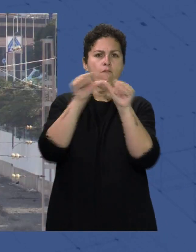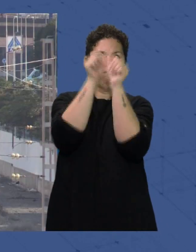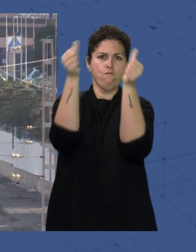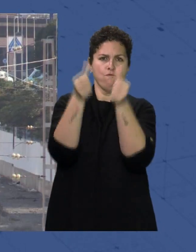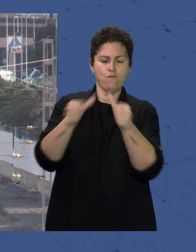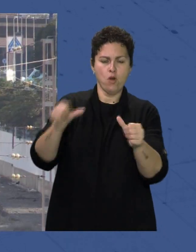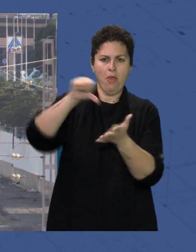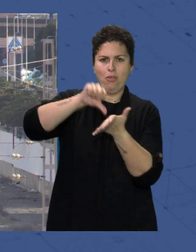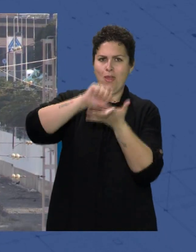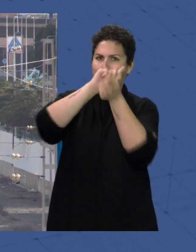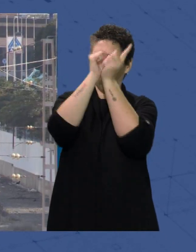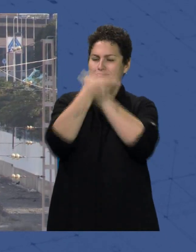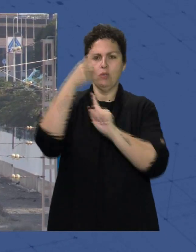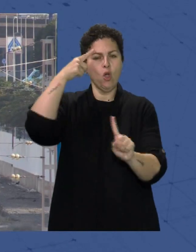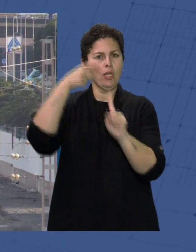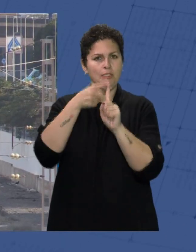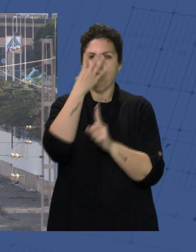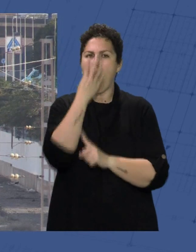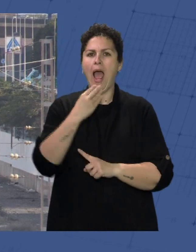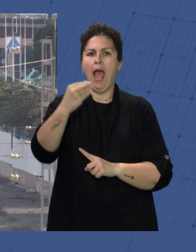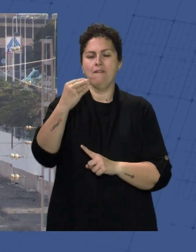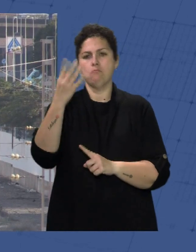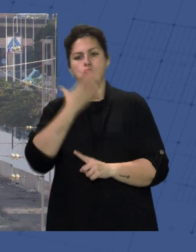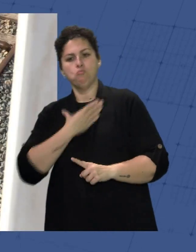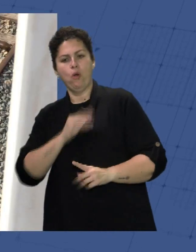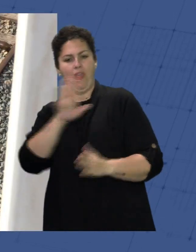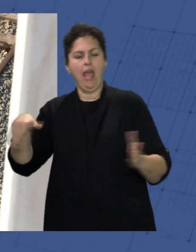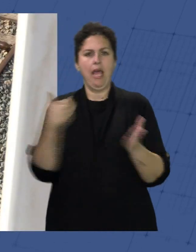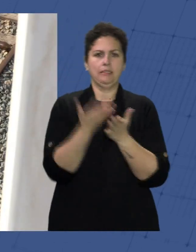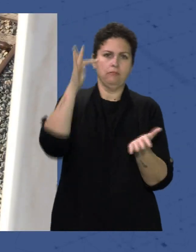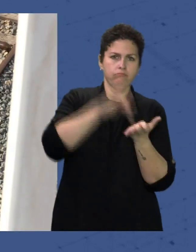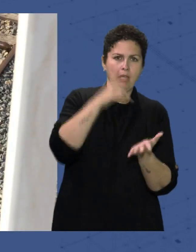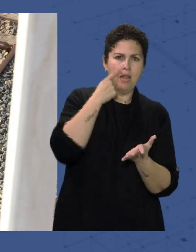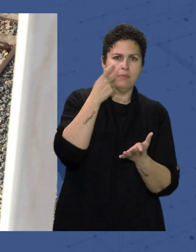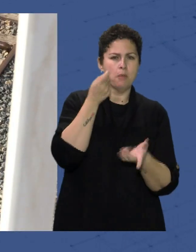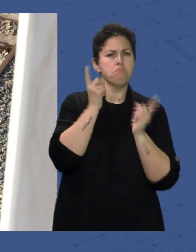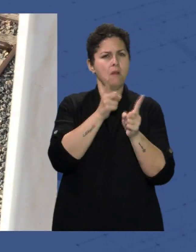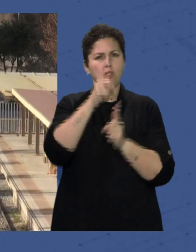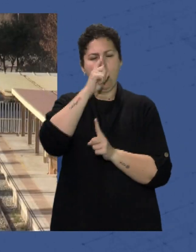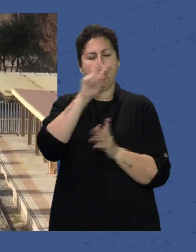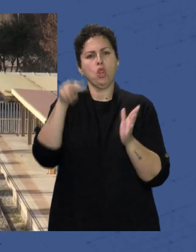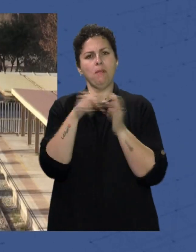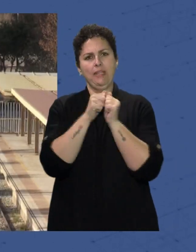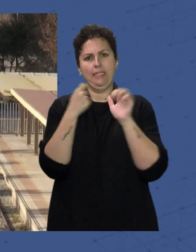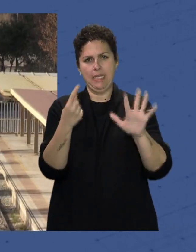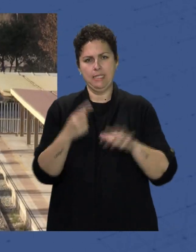ciudad Para lograr La llegada Del AVE Desde Murcia Hasta la capital Prevista Para el año 2026